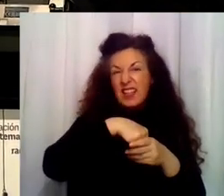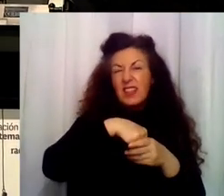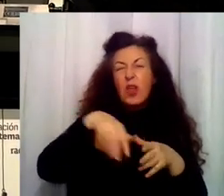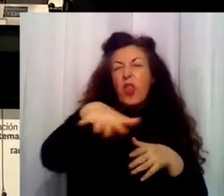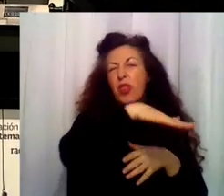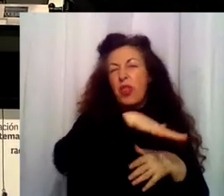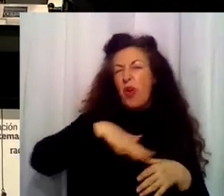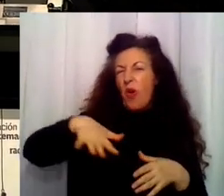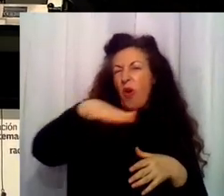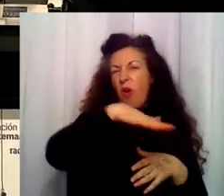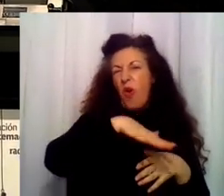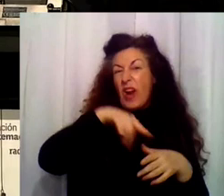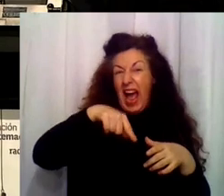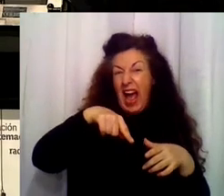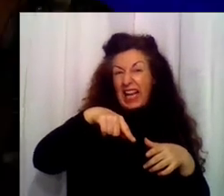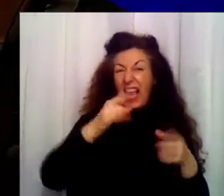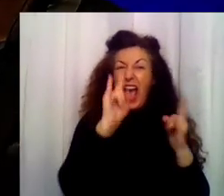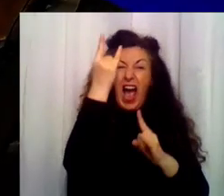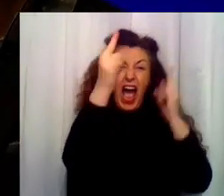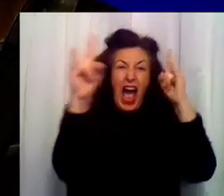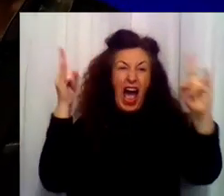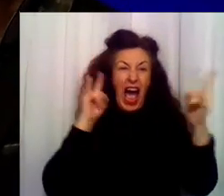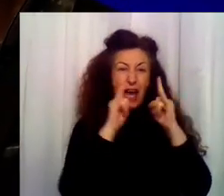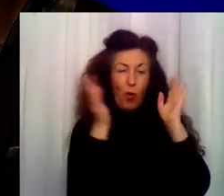una meseta donde ya no crece un árbol.